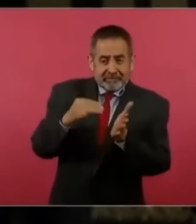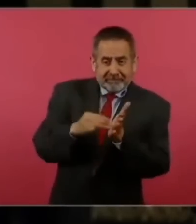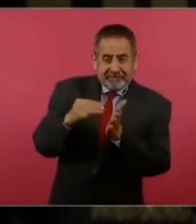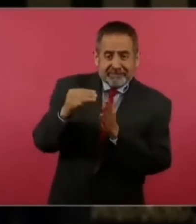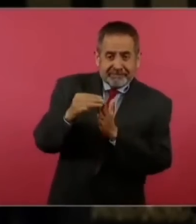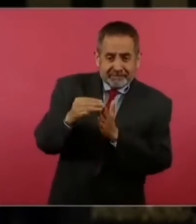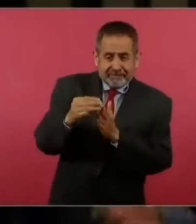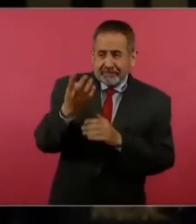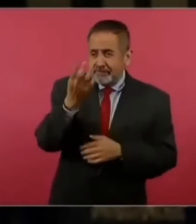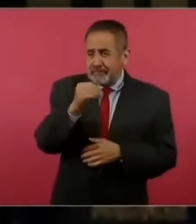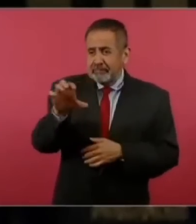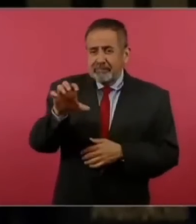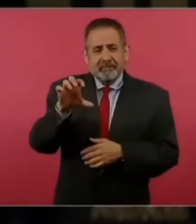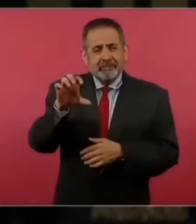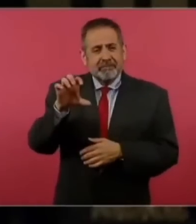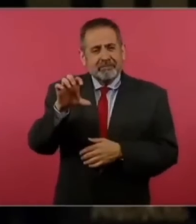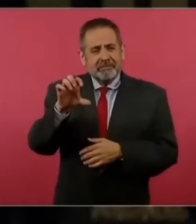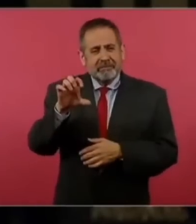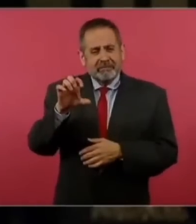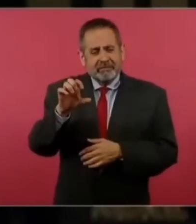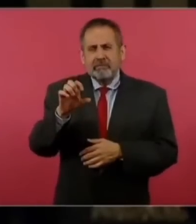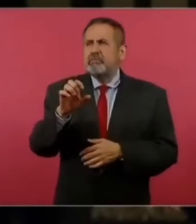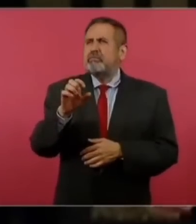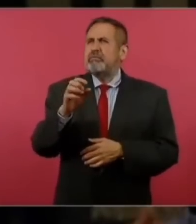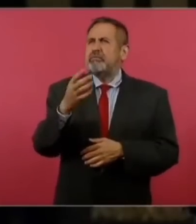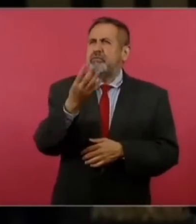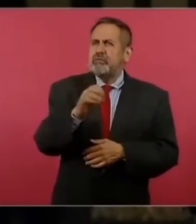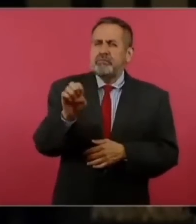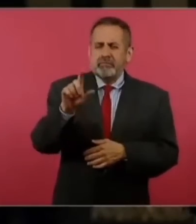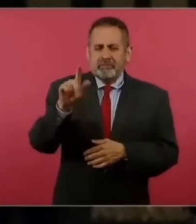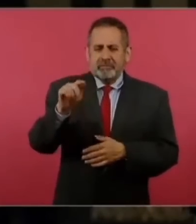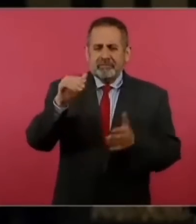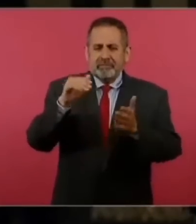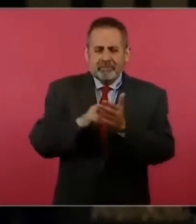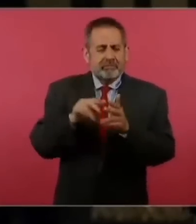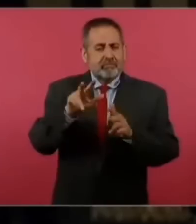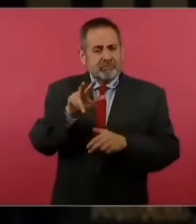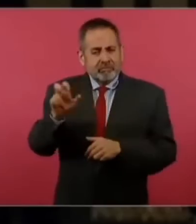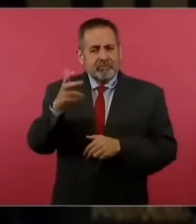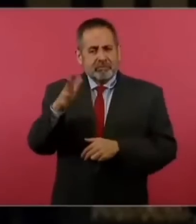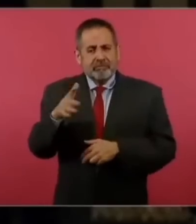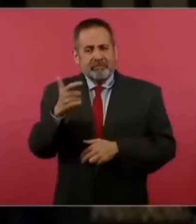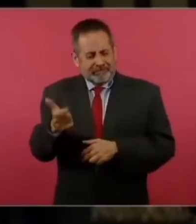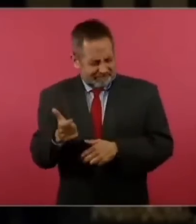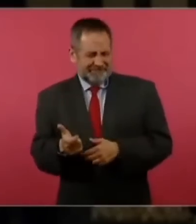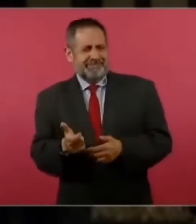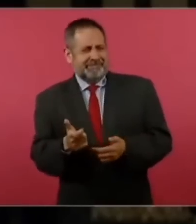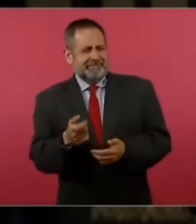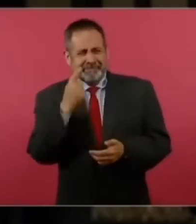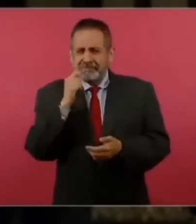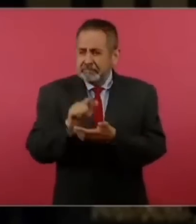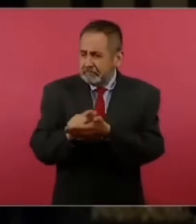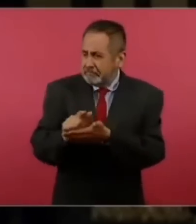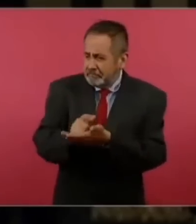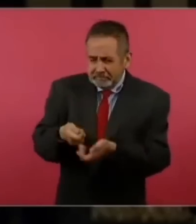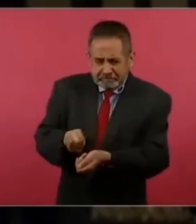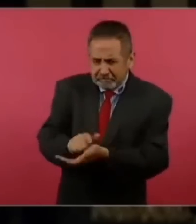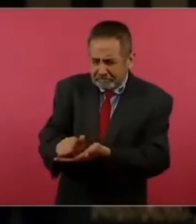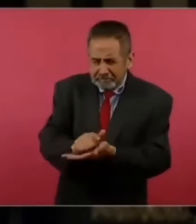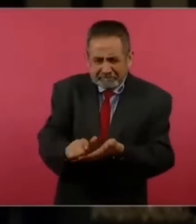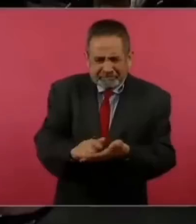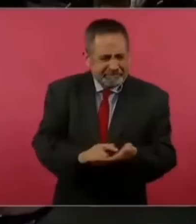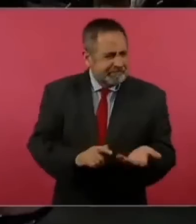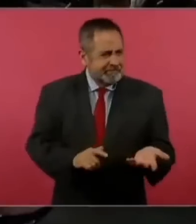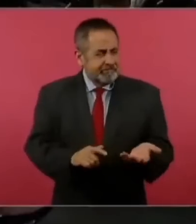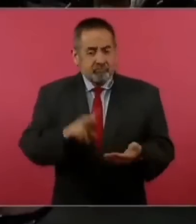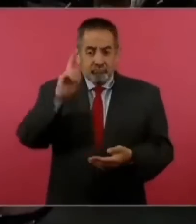960 y 970 mil 810 pesos realmente el